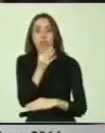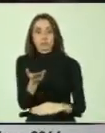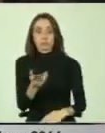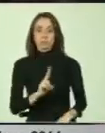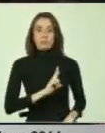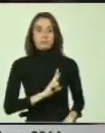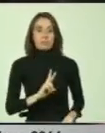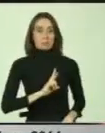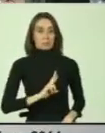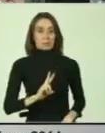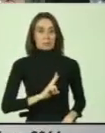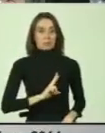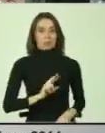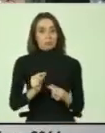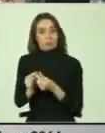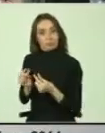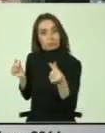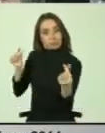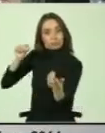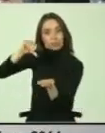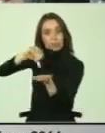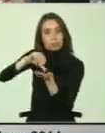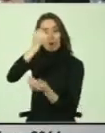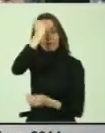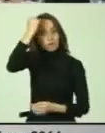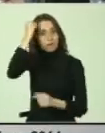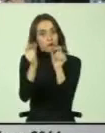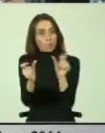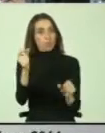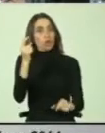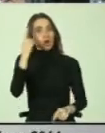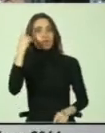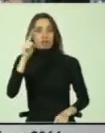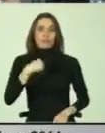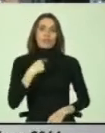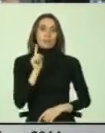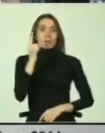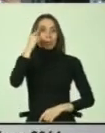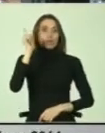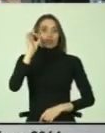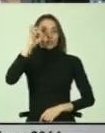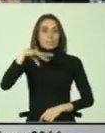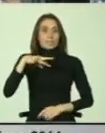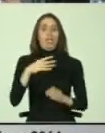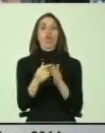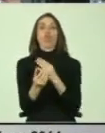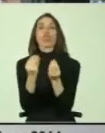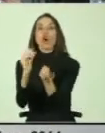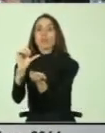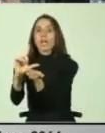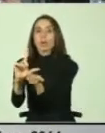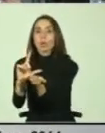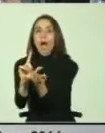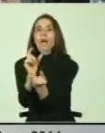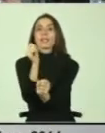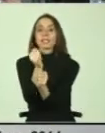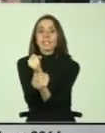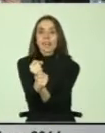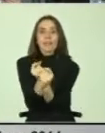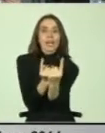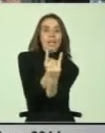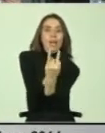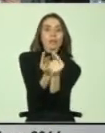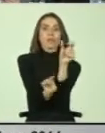En Valparaíso, así como en todo el país, los bomberos no saben, no sabemos, mejor dicho, dónde se encuentran los recintos que atienden o trabajan con personas